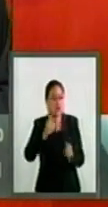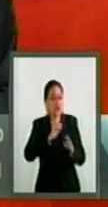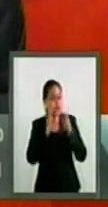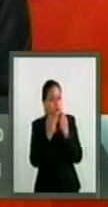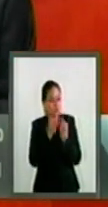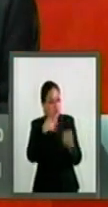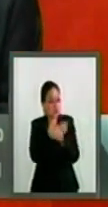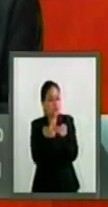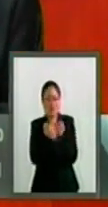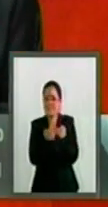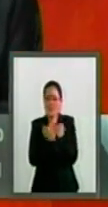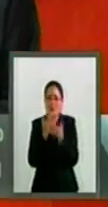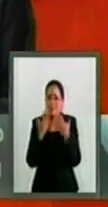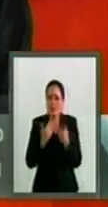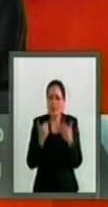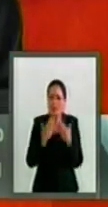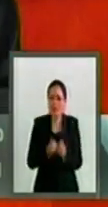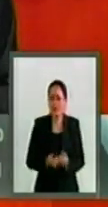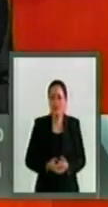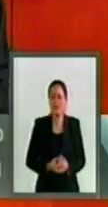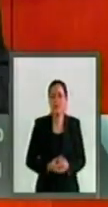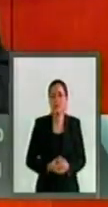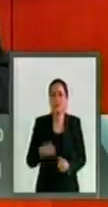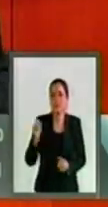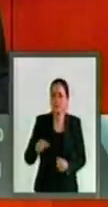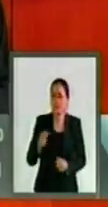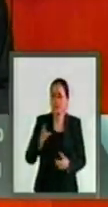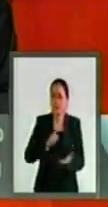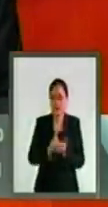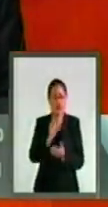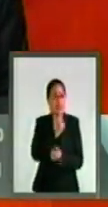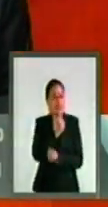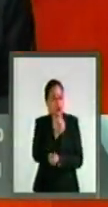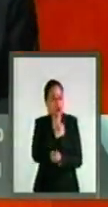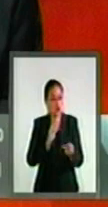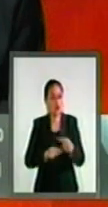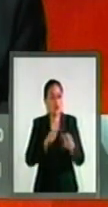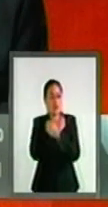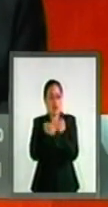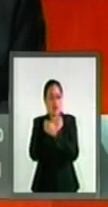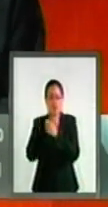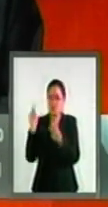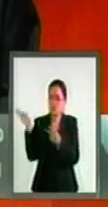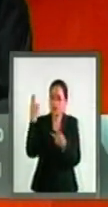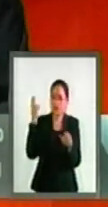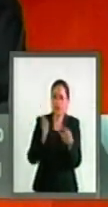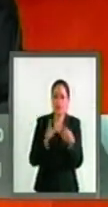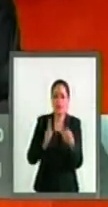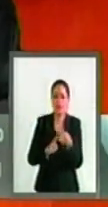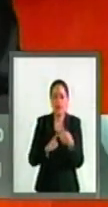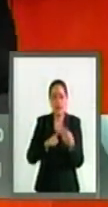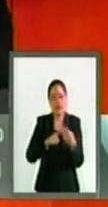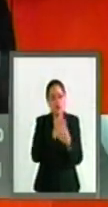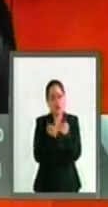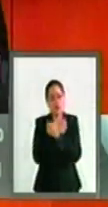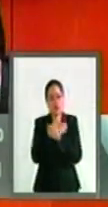educativos a los que se está obligado derecho a la salud, educación superior y educación cívica.